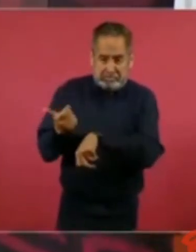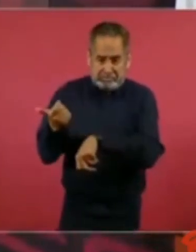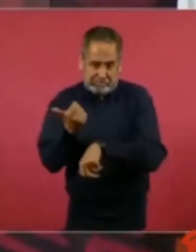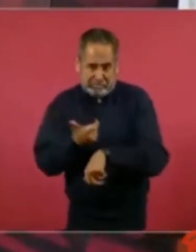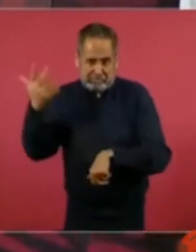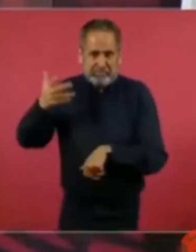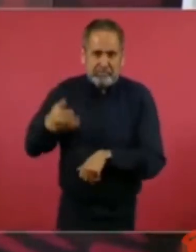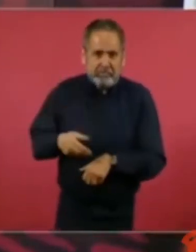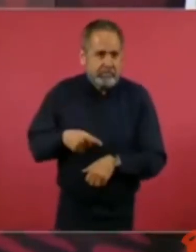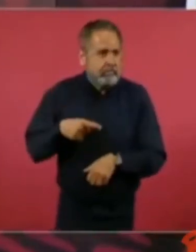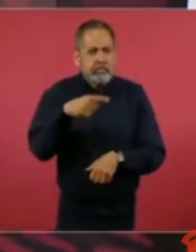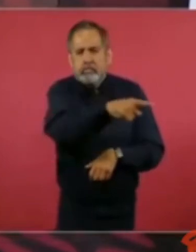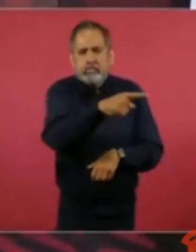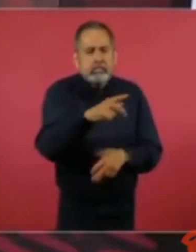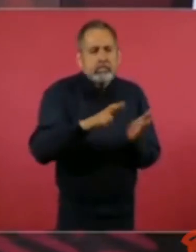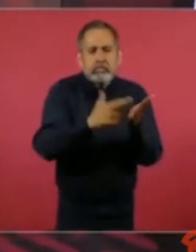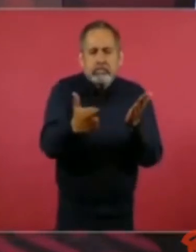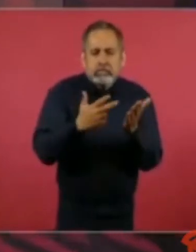a una marca.